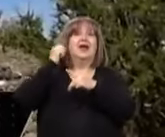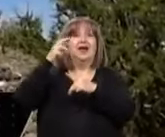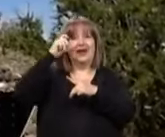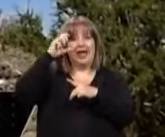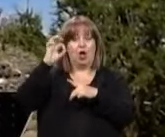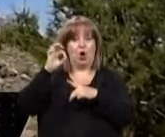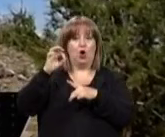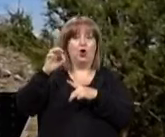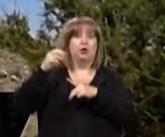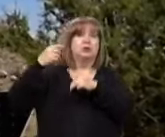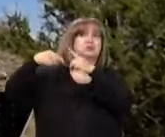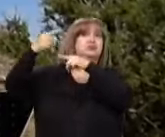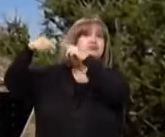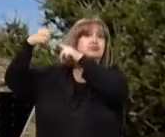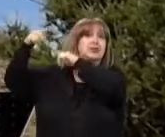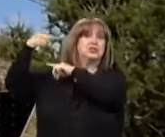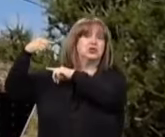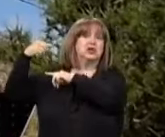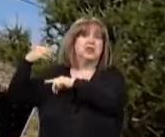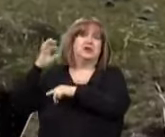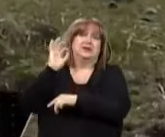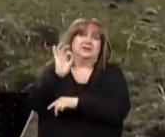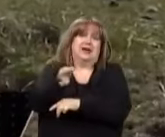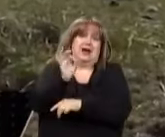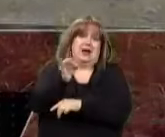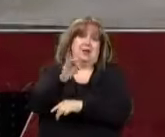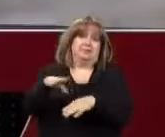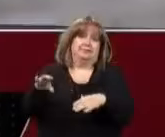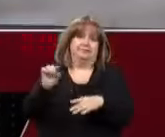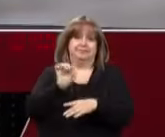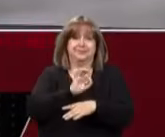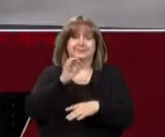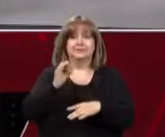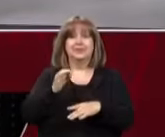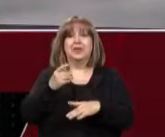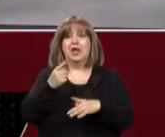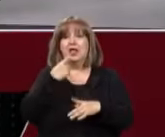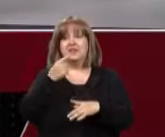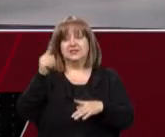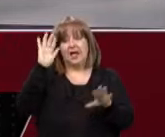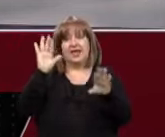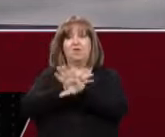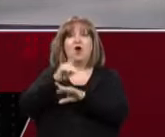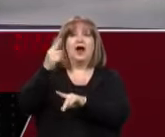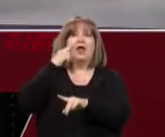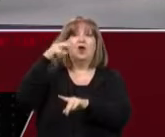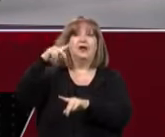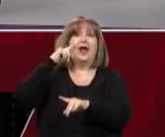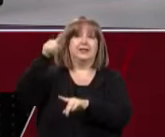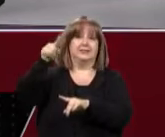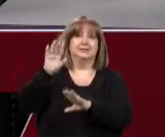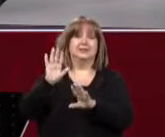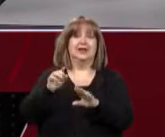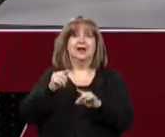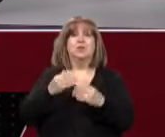el INAI no fue a buscar a los elementos correctos y a la documentación histórica correcta. La vamos a saludar y le vamos a